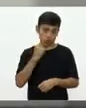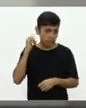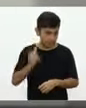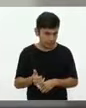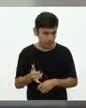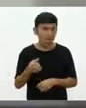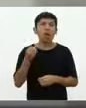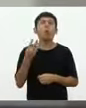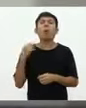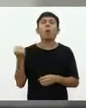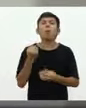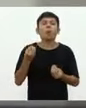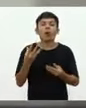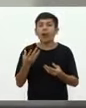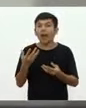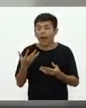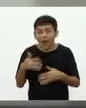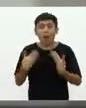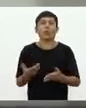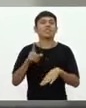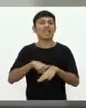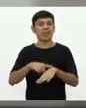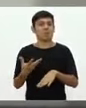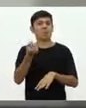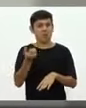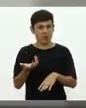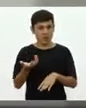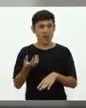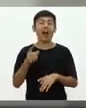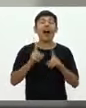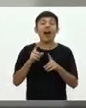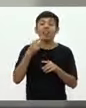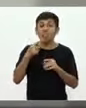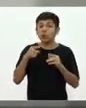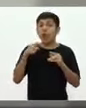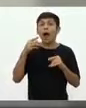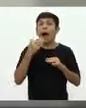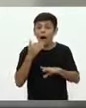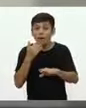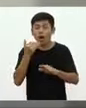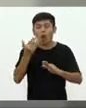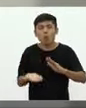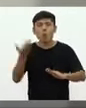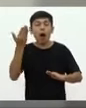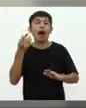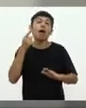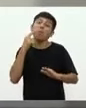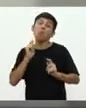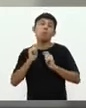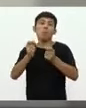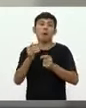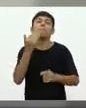porque nos permite ganar tiempo. Lo que se decía que iba a haber un pico en el mes de abril ya se está planteando para mayo,